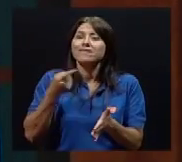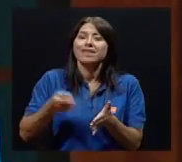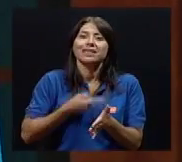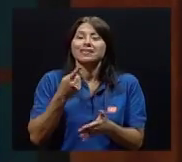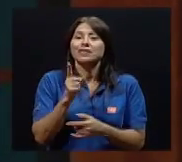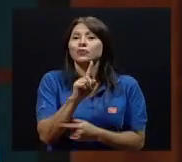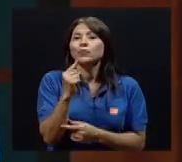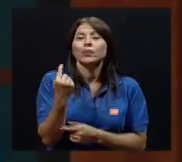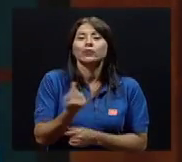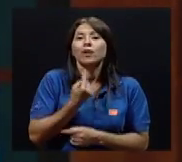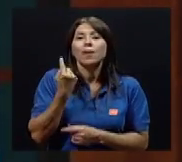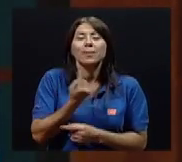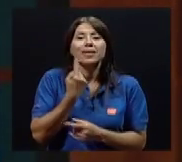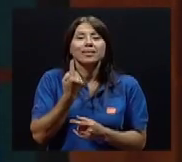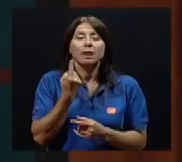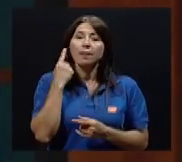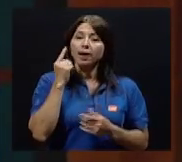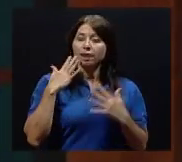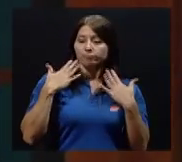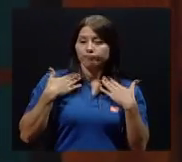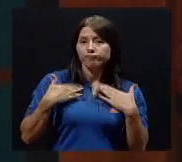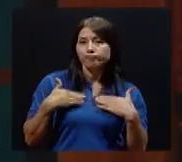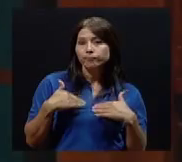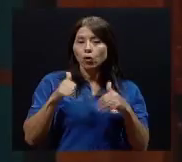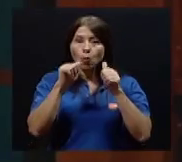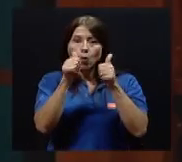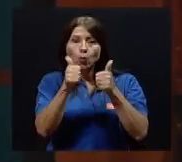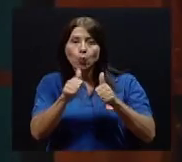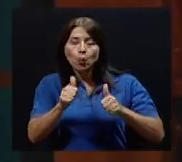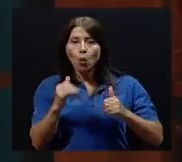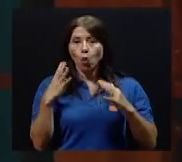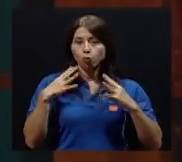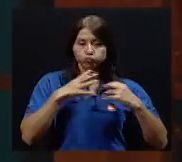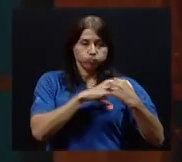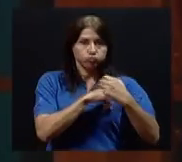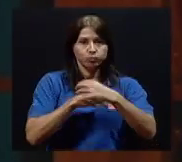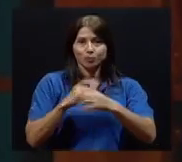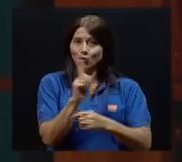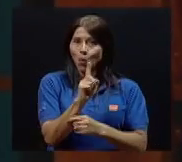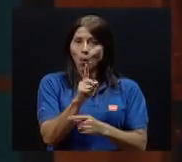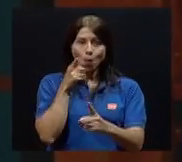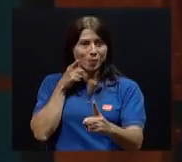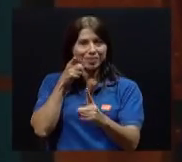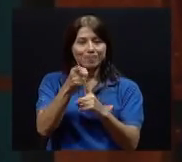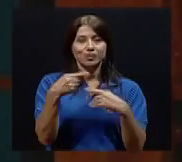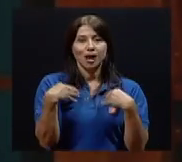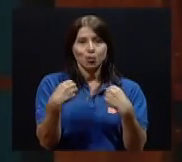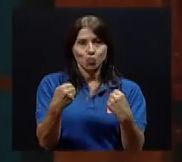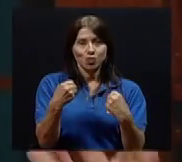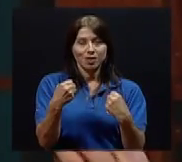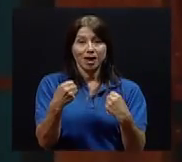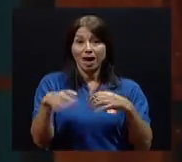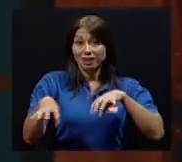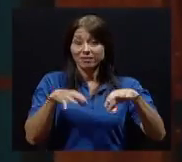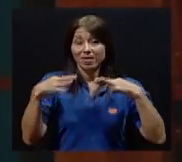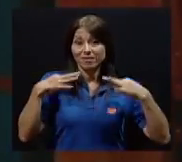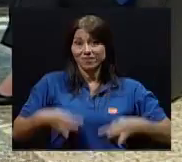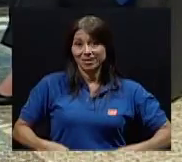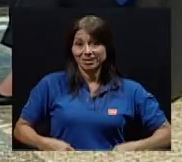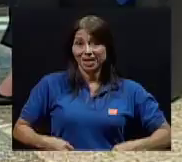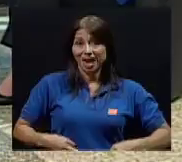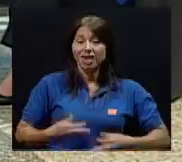fin estético, sino que es un fin en salud, ¿verdad? Hay cosas y beneficios que nos permiten la actividad física que no son perceptibles